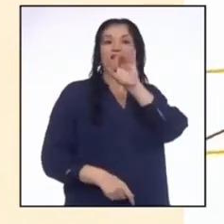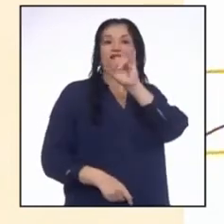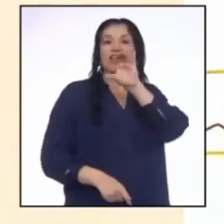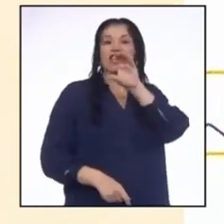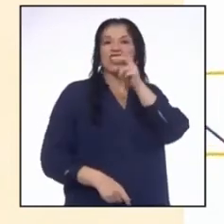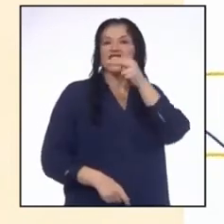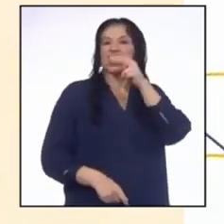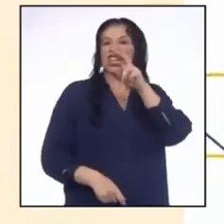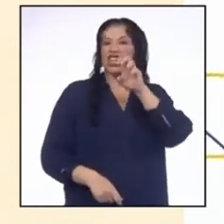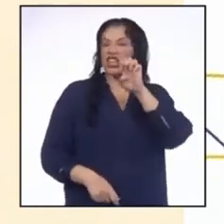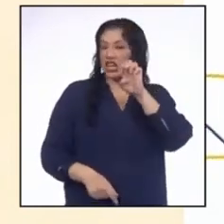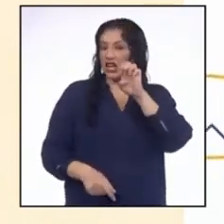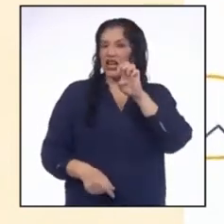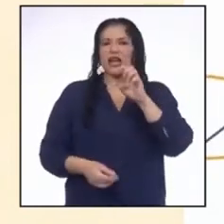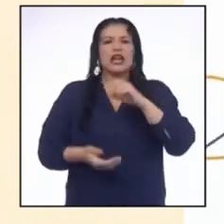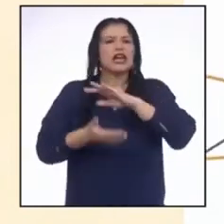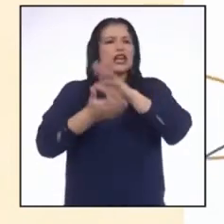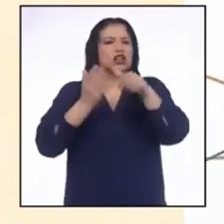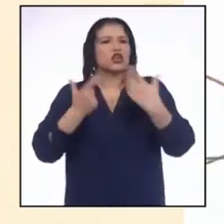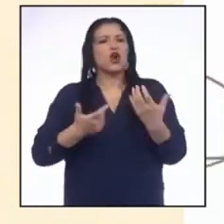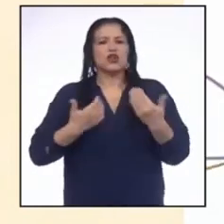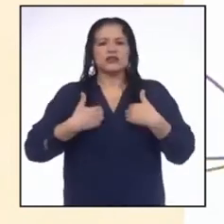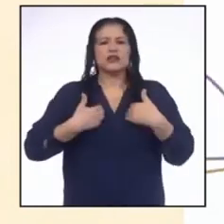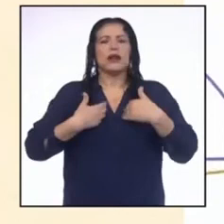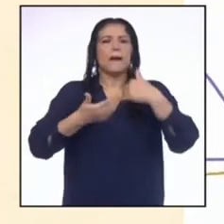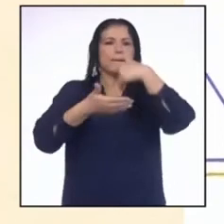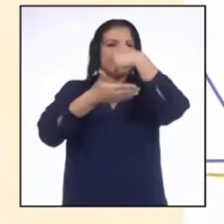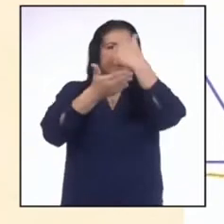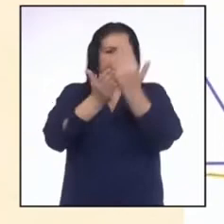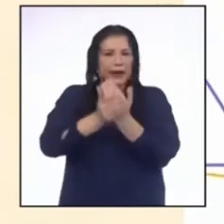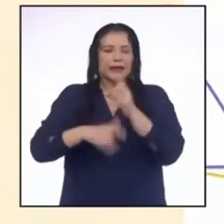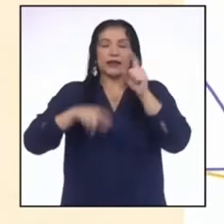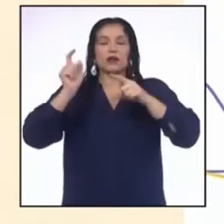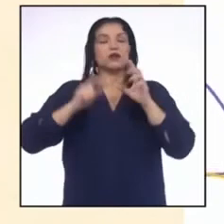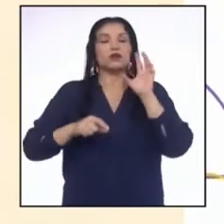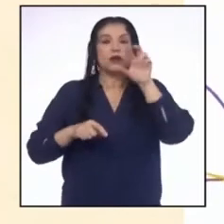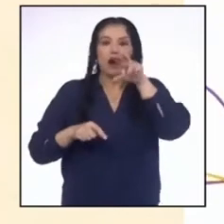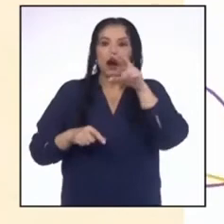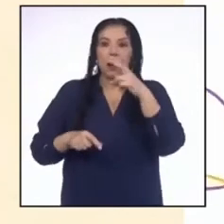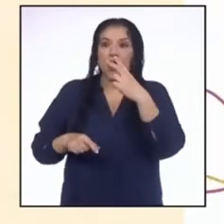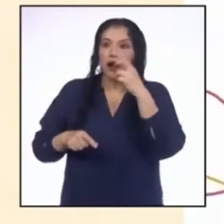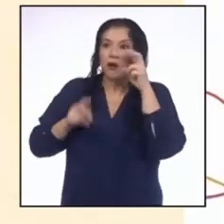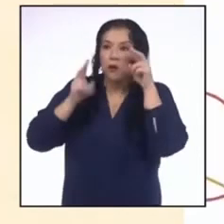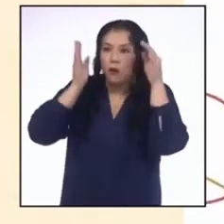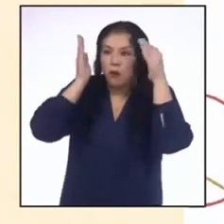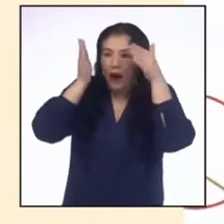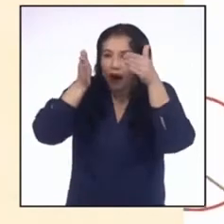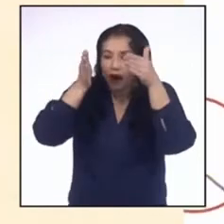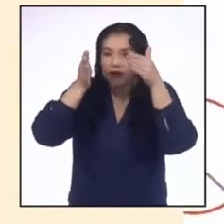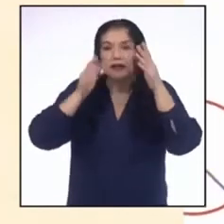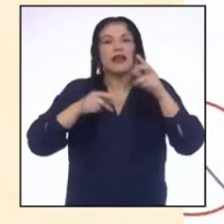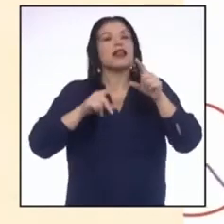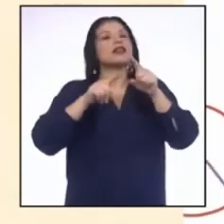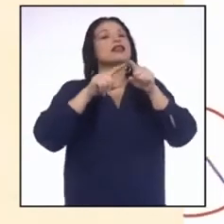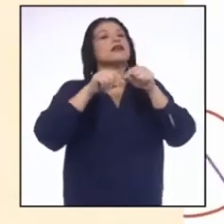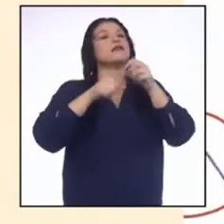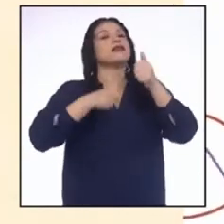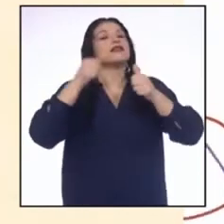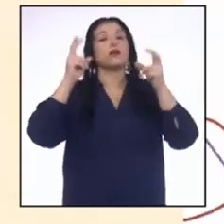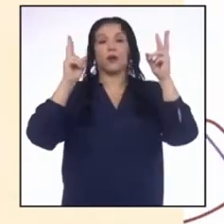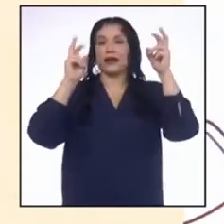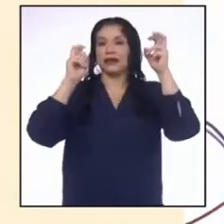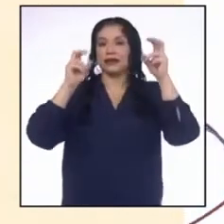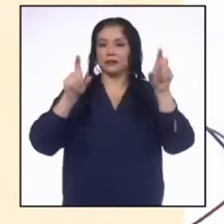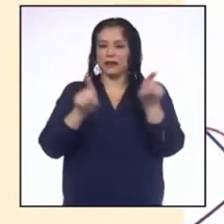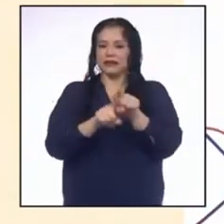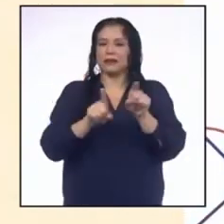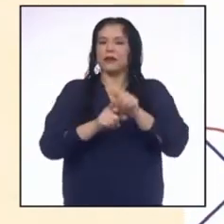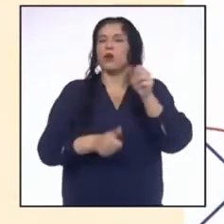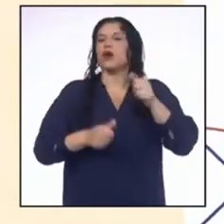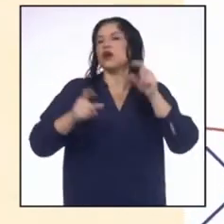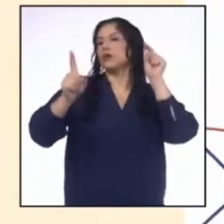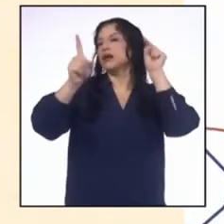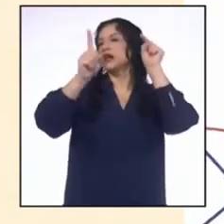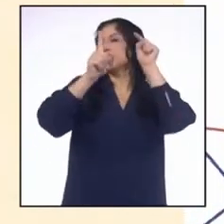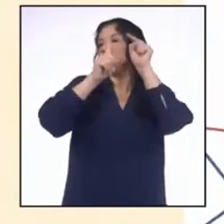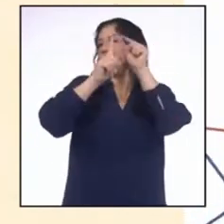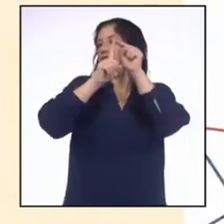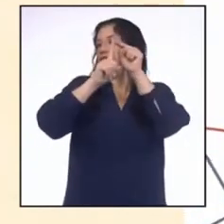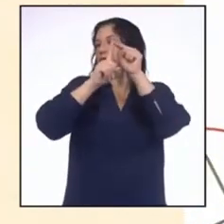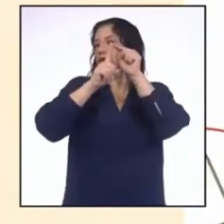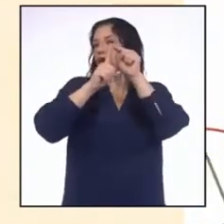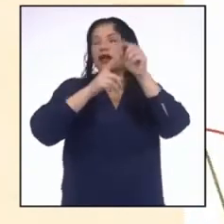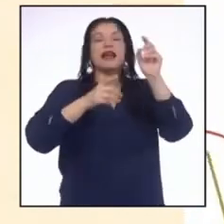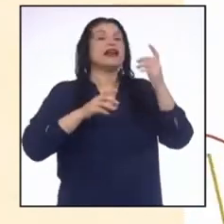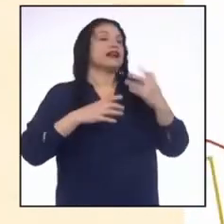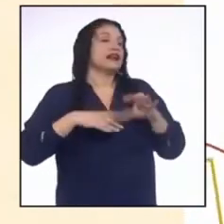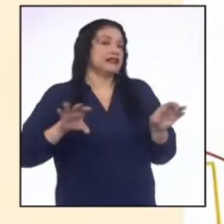todos los afiches hay partes que nos llaman más la atención. Eso depende del tema y la intención con la que